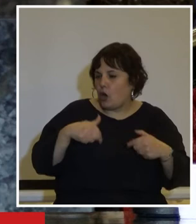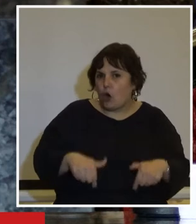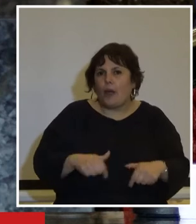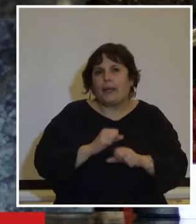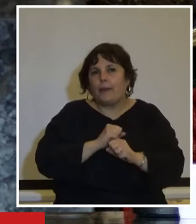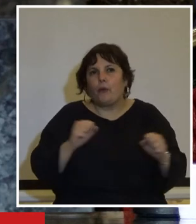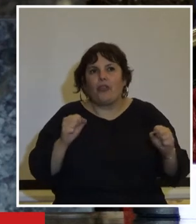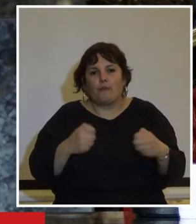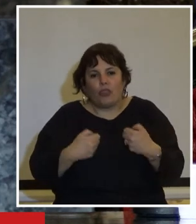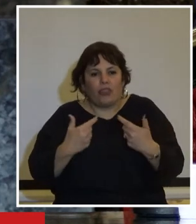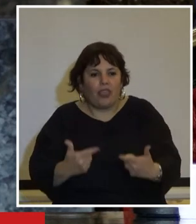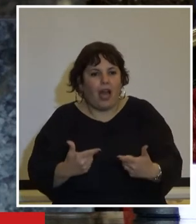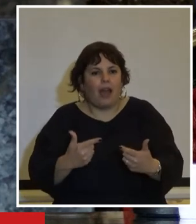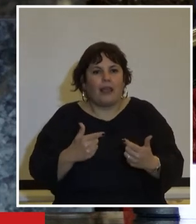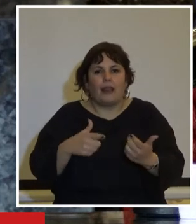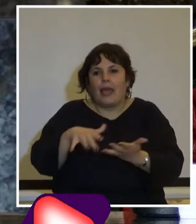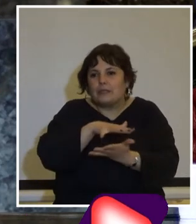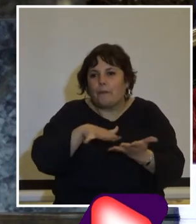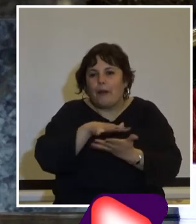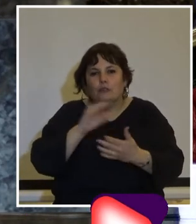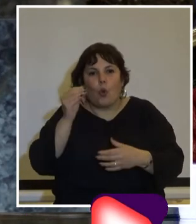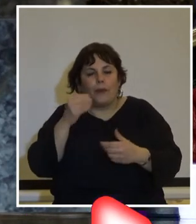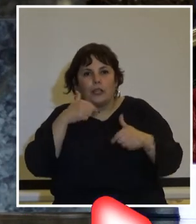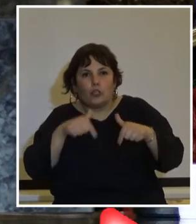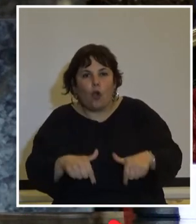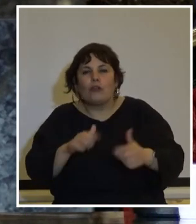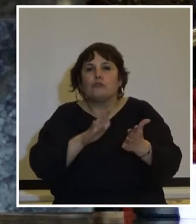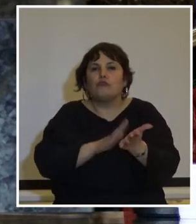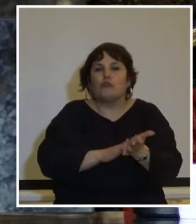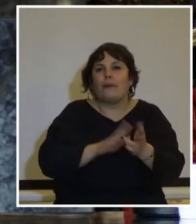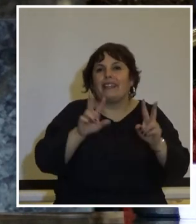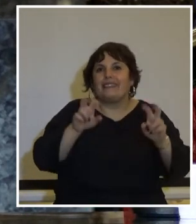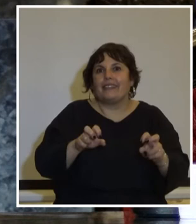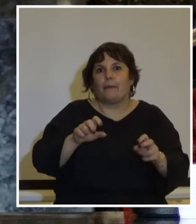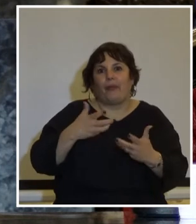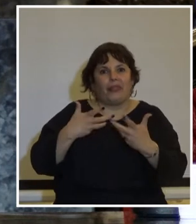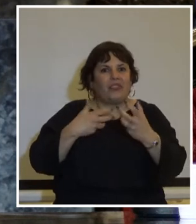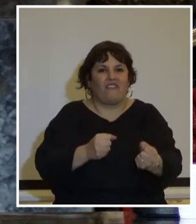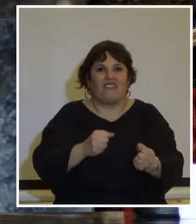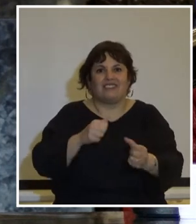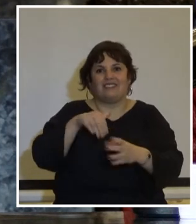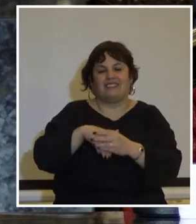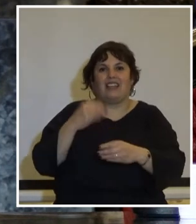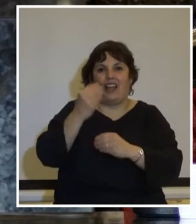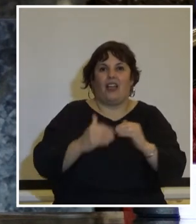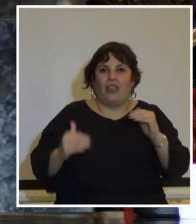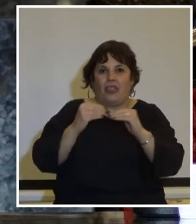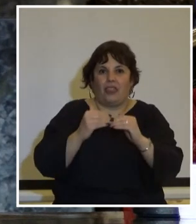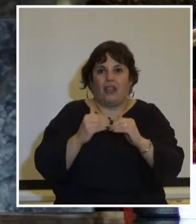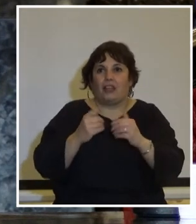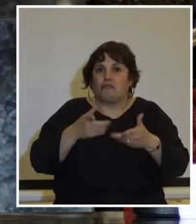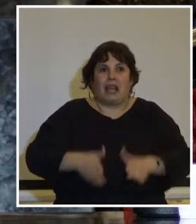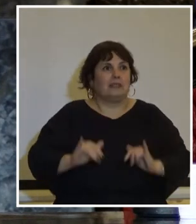podemos generar desde los espacios juveniles hoy respecto a la defensa de la democracia a quienes nacimos en